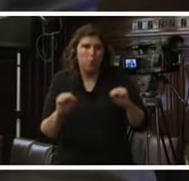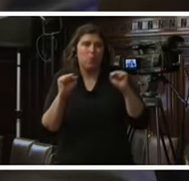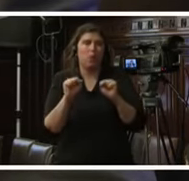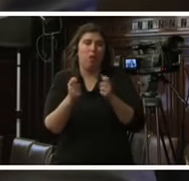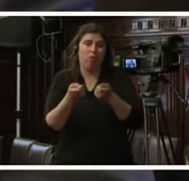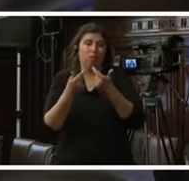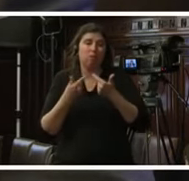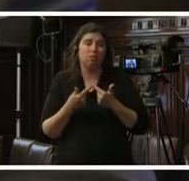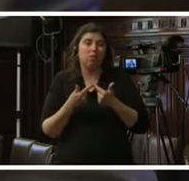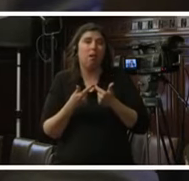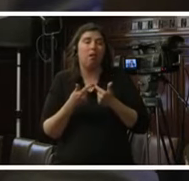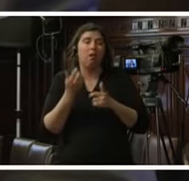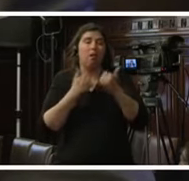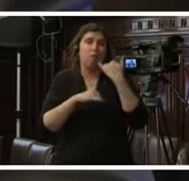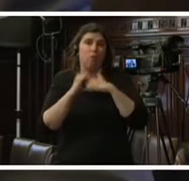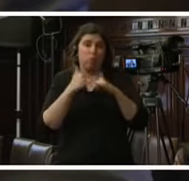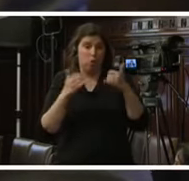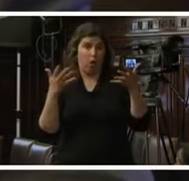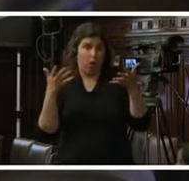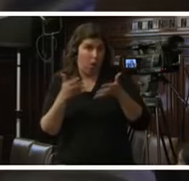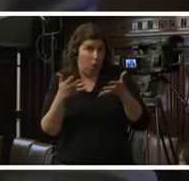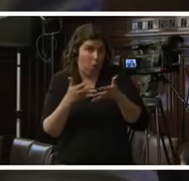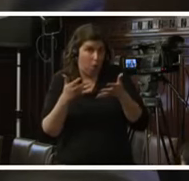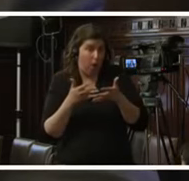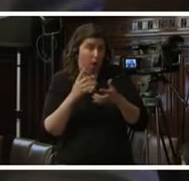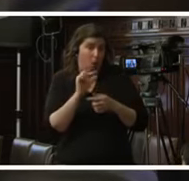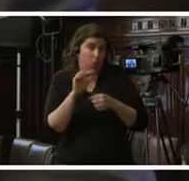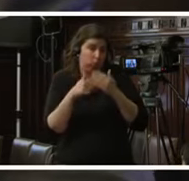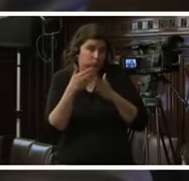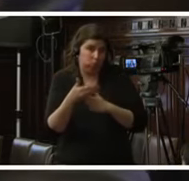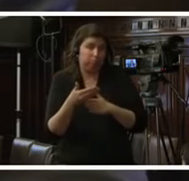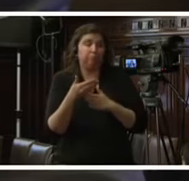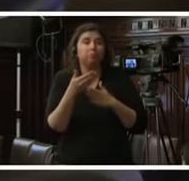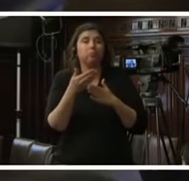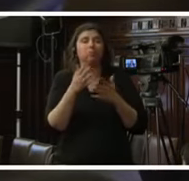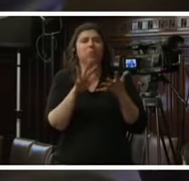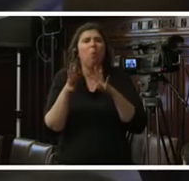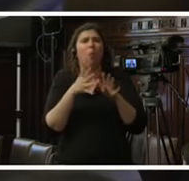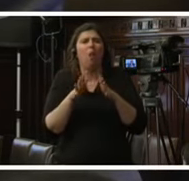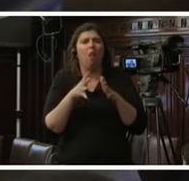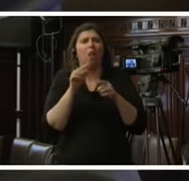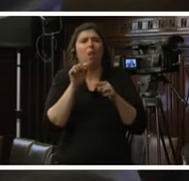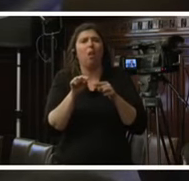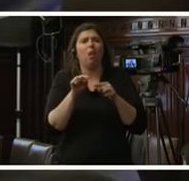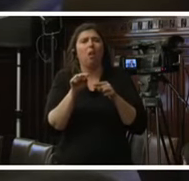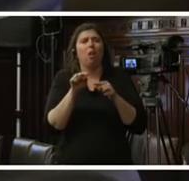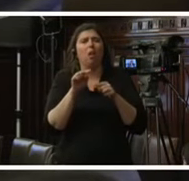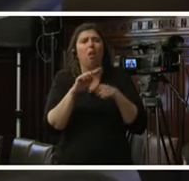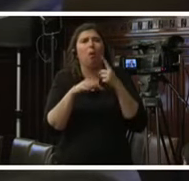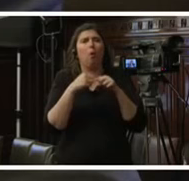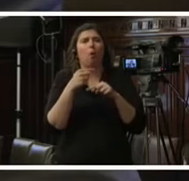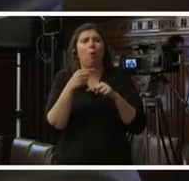proporcionar información ahora o en su oportunidad de cuáles serían esos otros